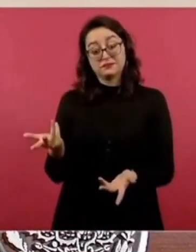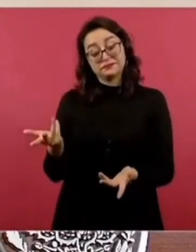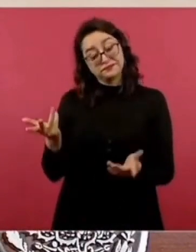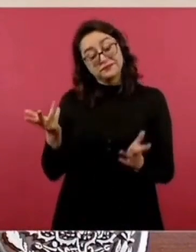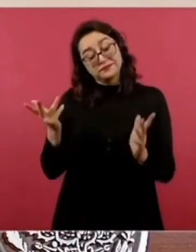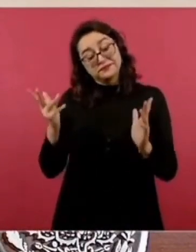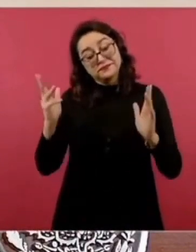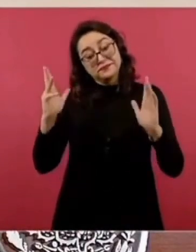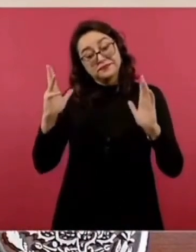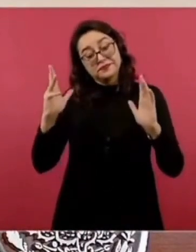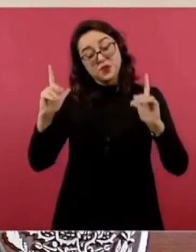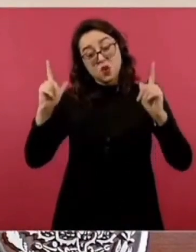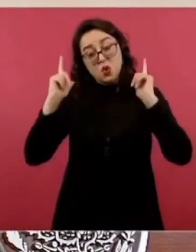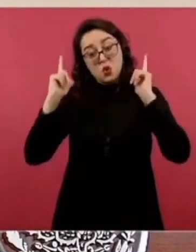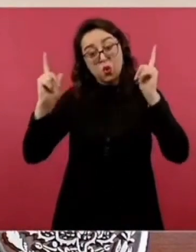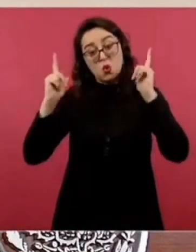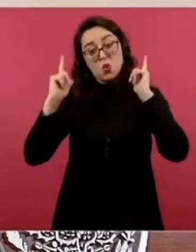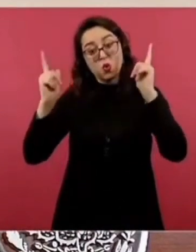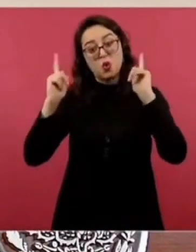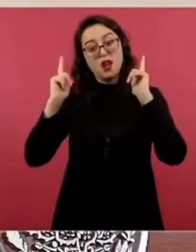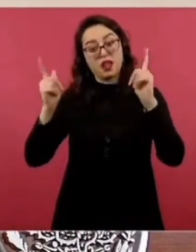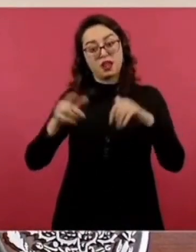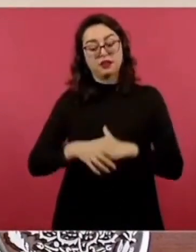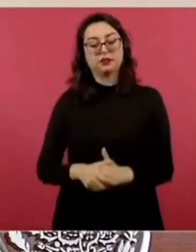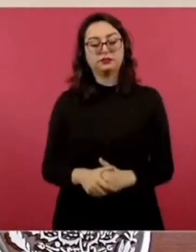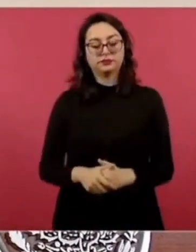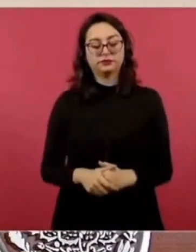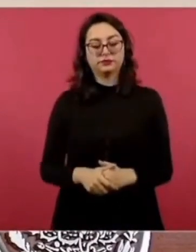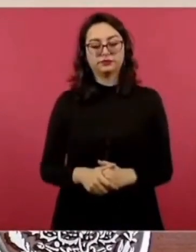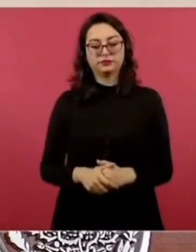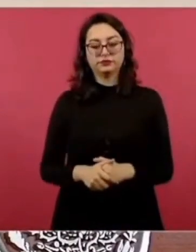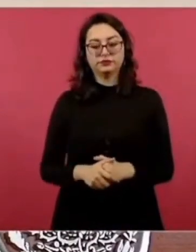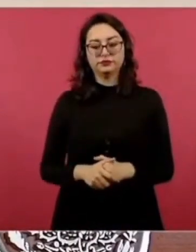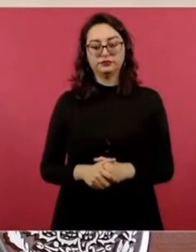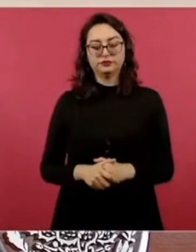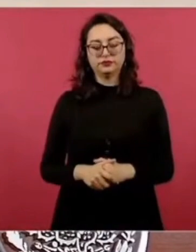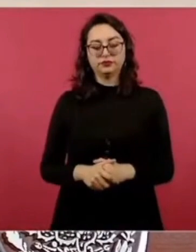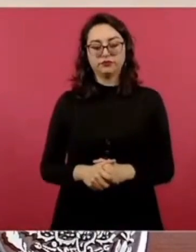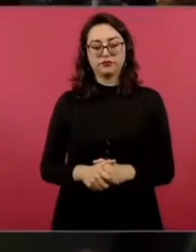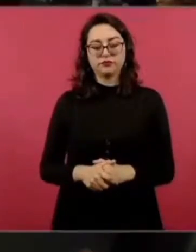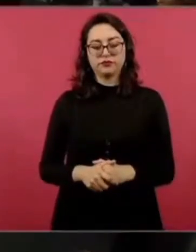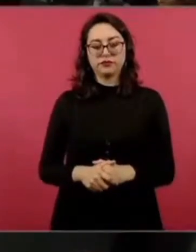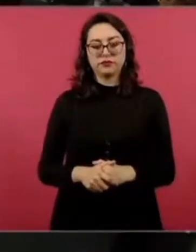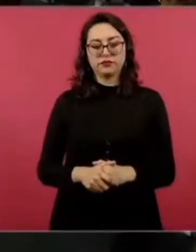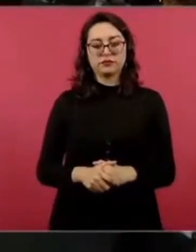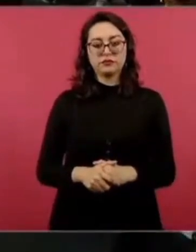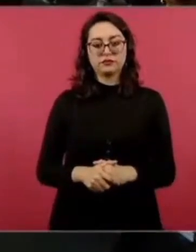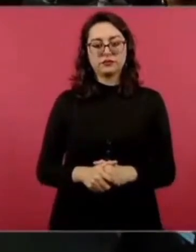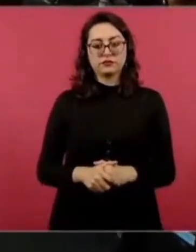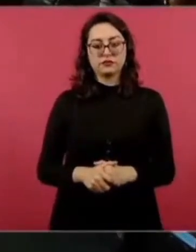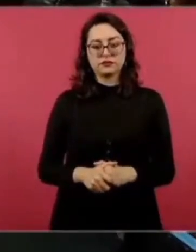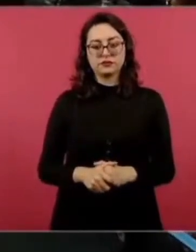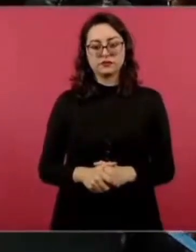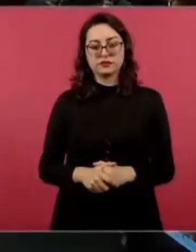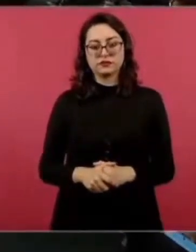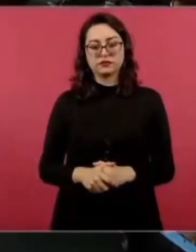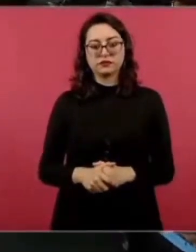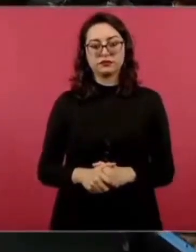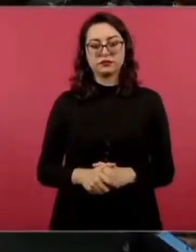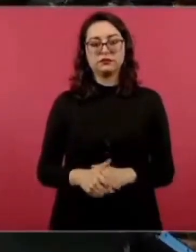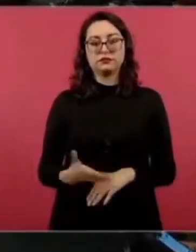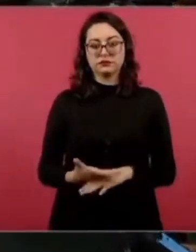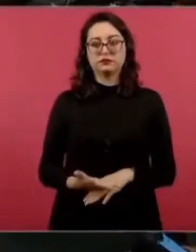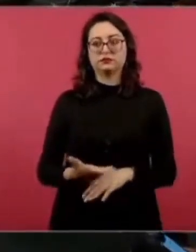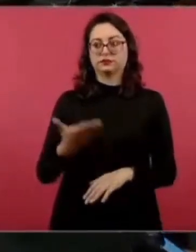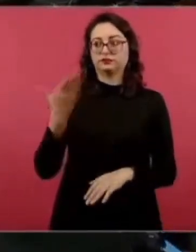ojalá la vez pasada escuchó un mensaje que le enviamos